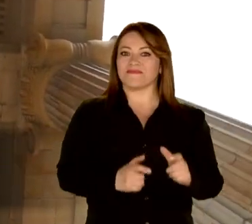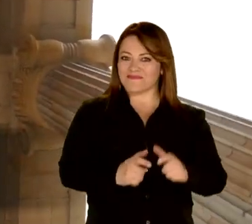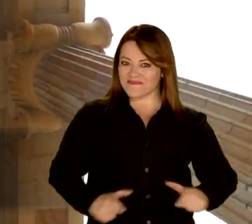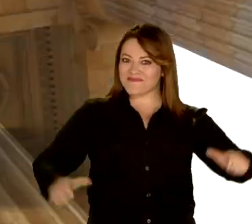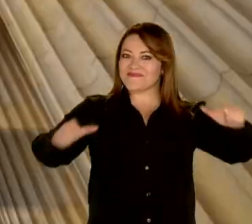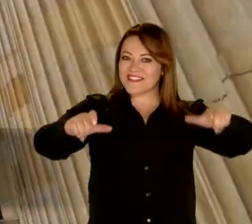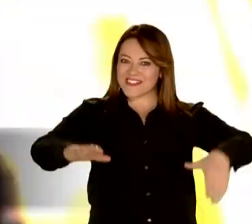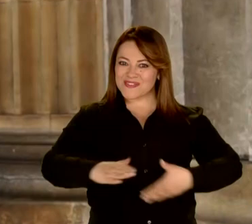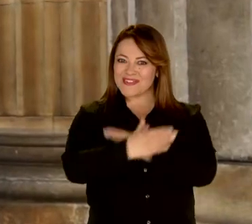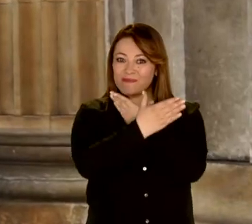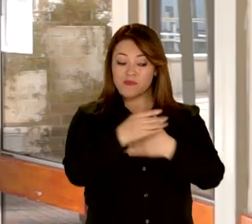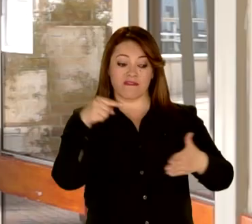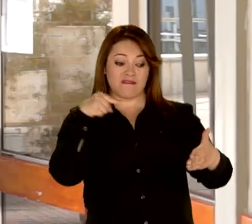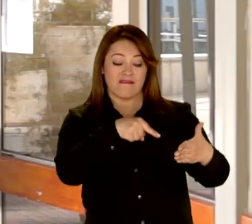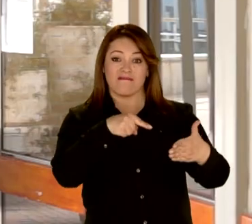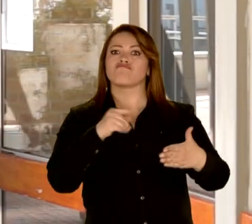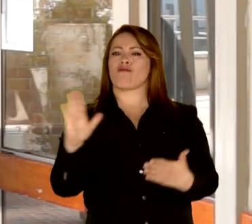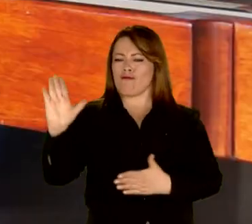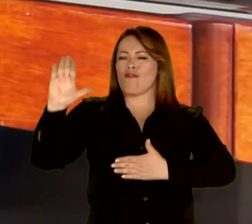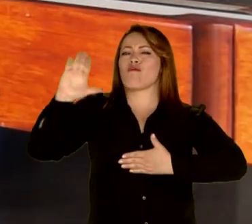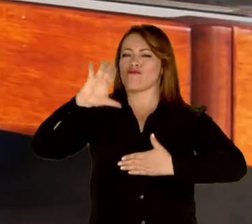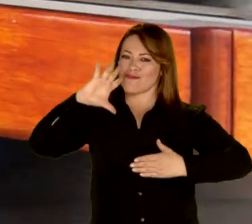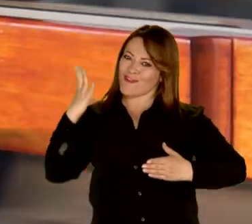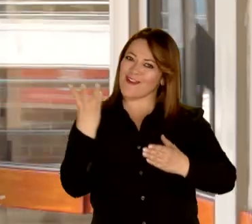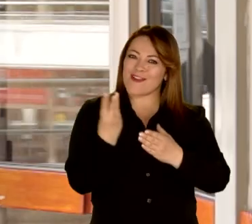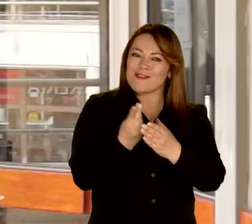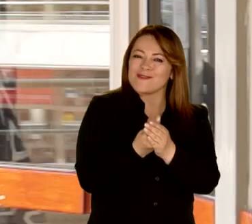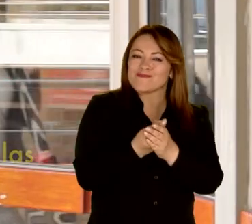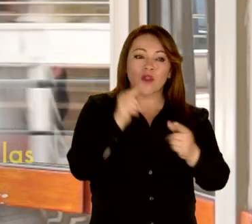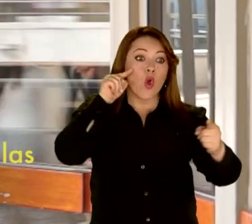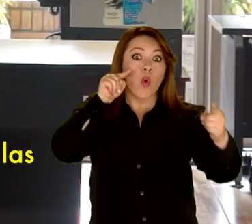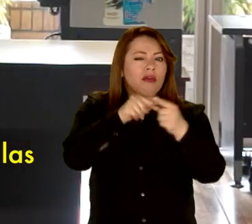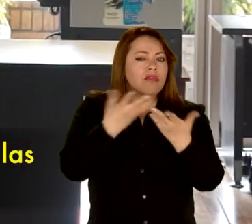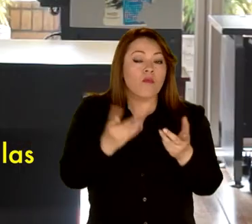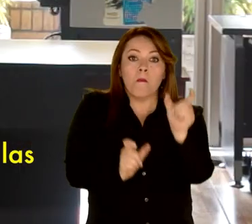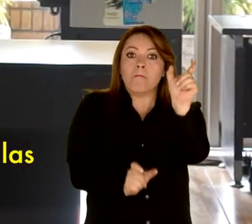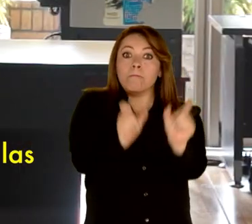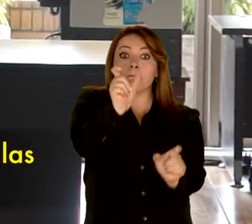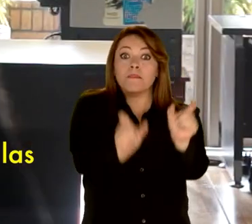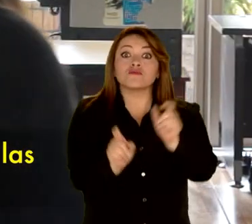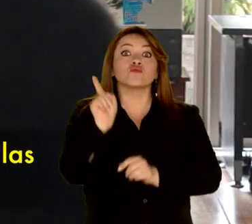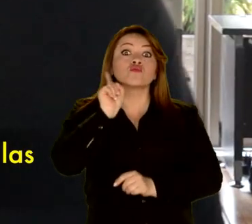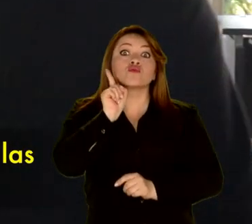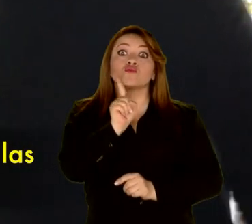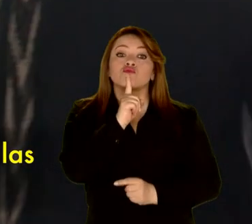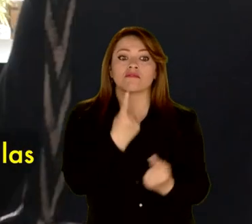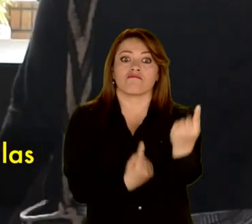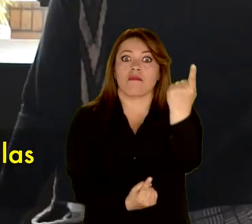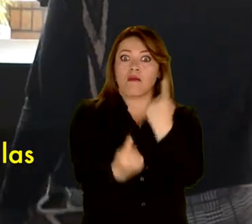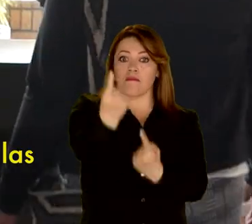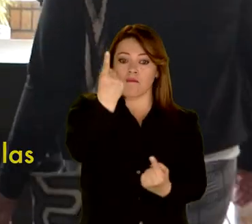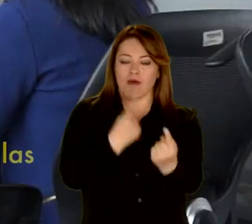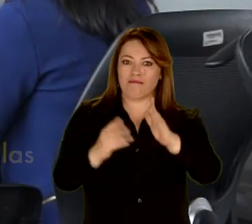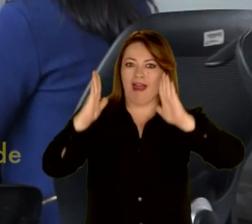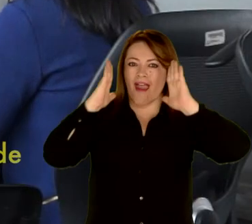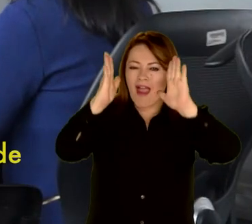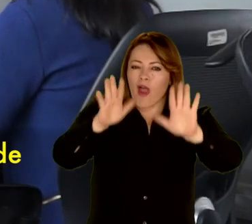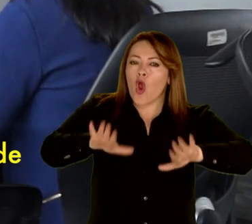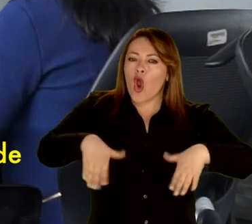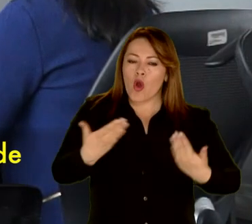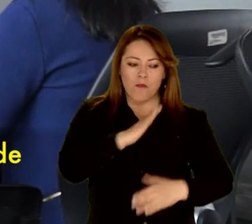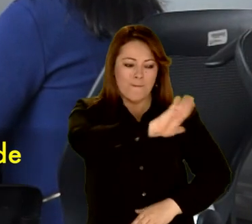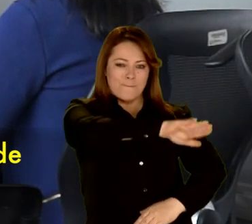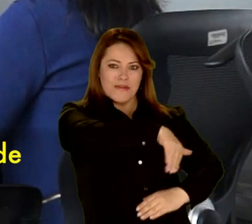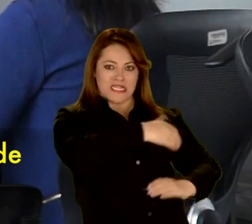En el Congreso de la República estamos comprometidos con la inclusión. Nuestro objetivo es facilitar la atención a las personas sordas